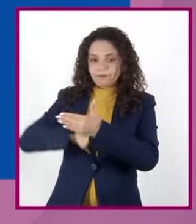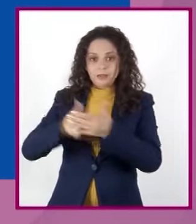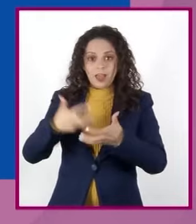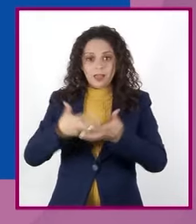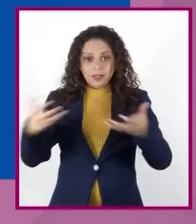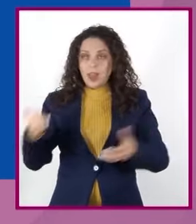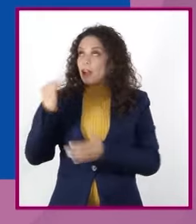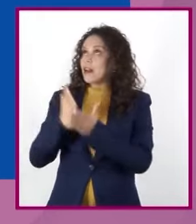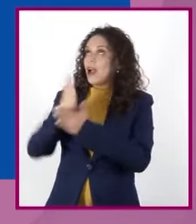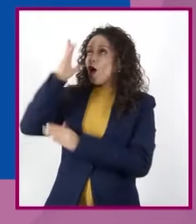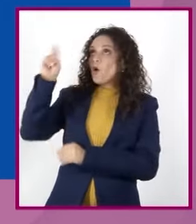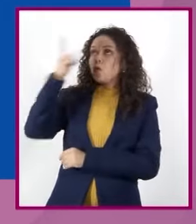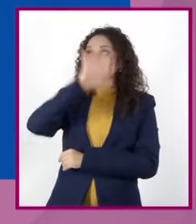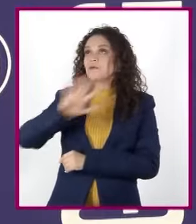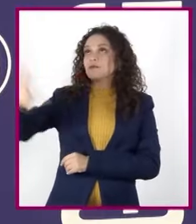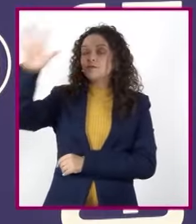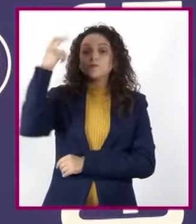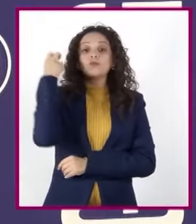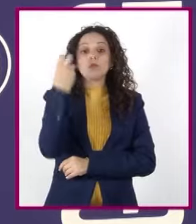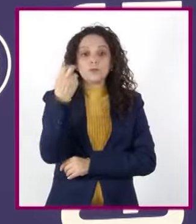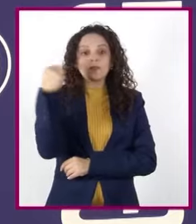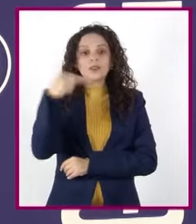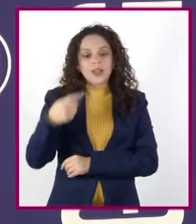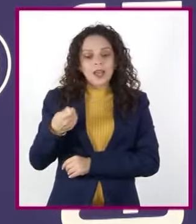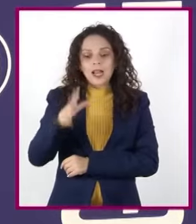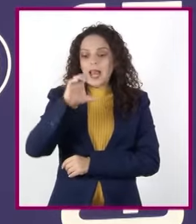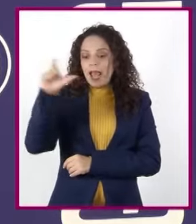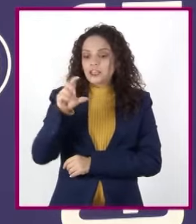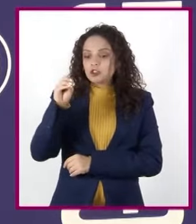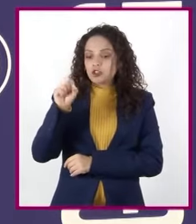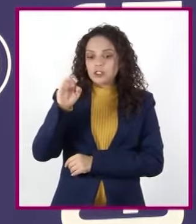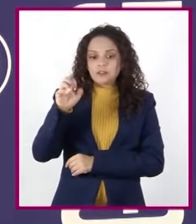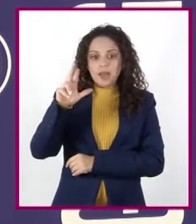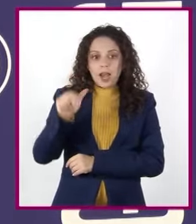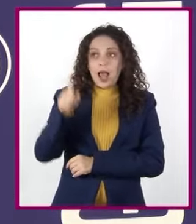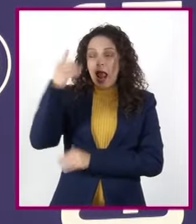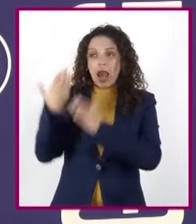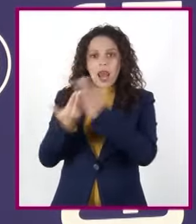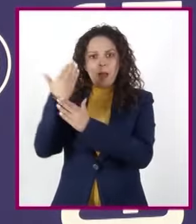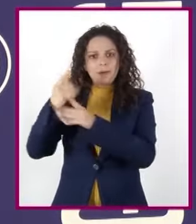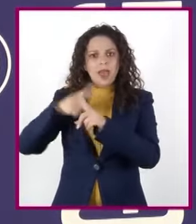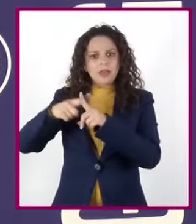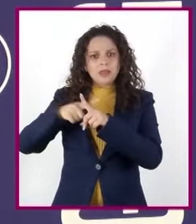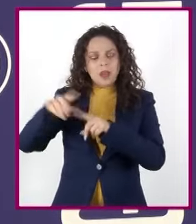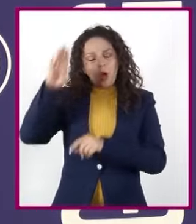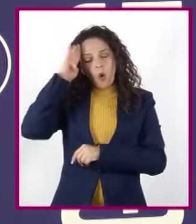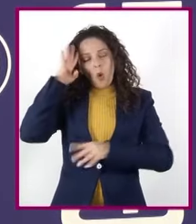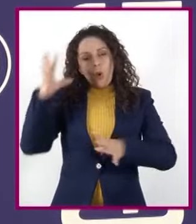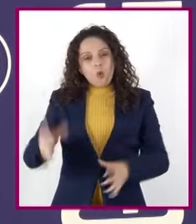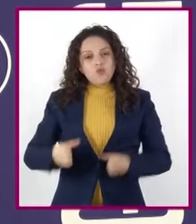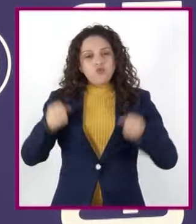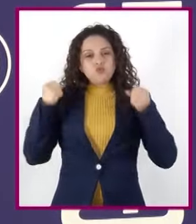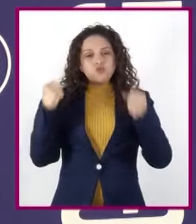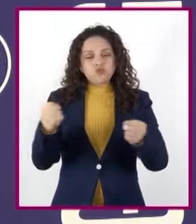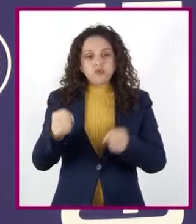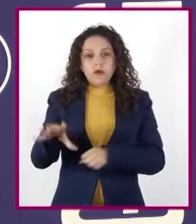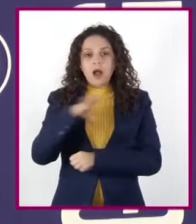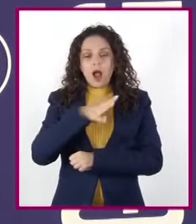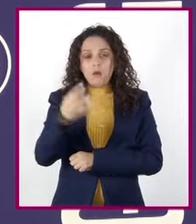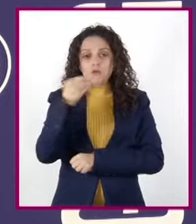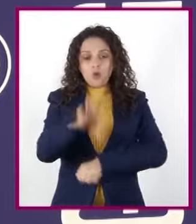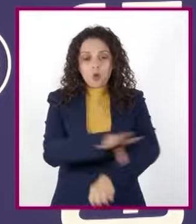Por eso se llama exósfera. Aquí, las temperaturas durante el día son muy elevadas debido a la suma de radiaciones.